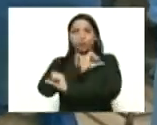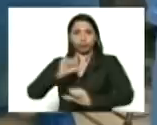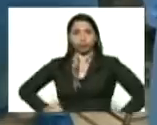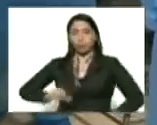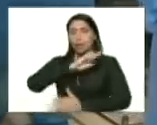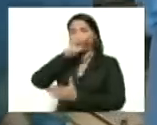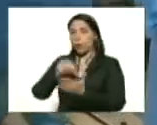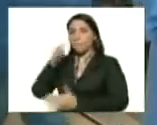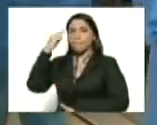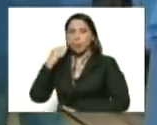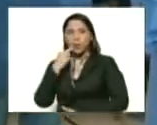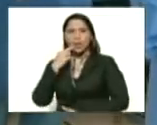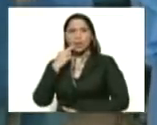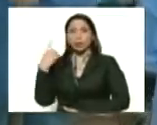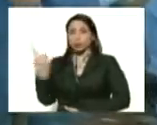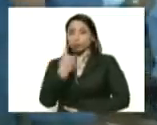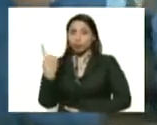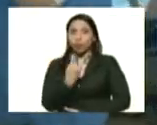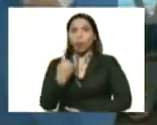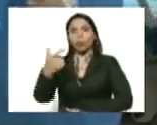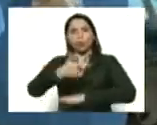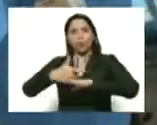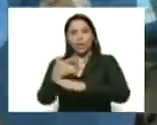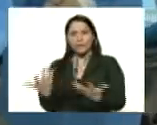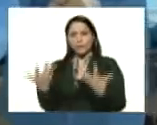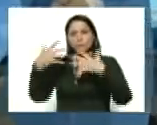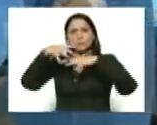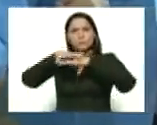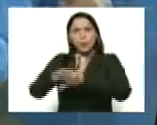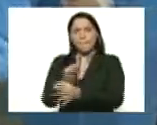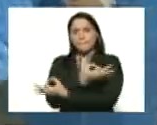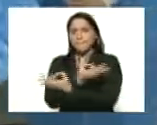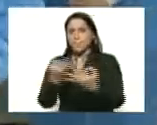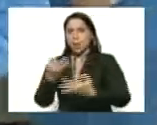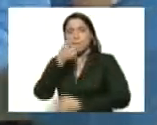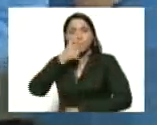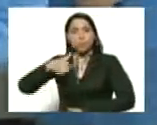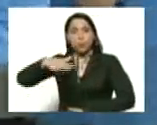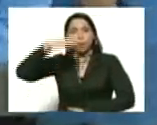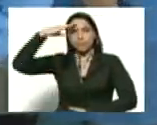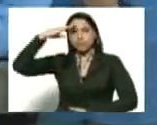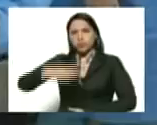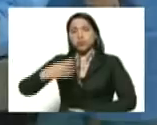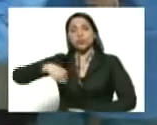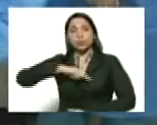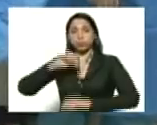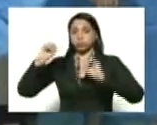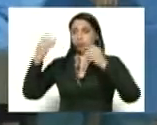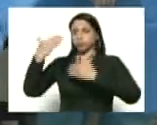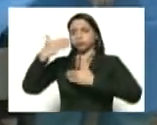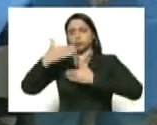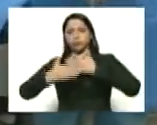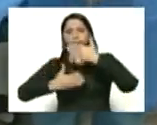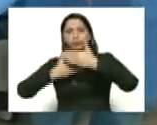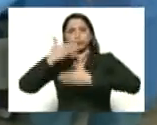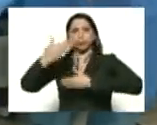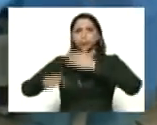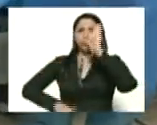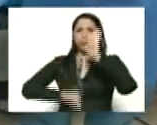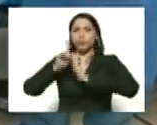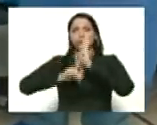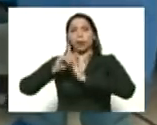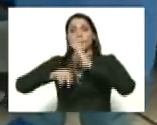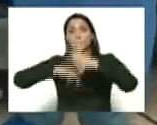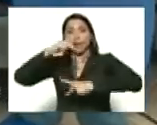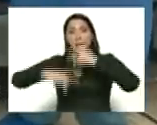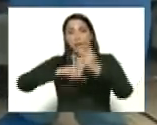Bolivariana con un solo gobierno en unión perfecta cívico-militar hemos logrado avanzar en el plan nacional